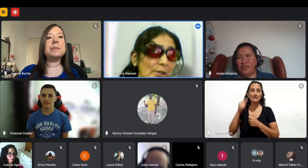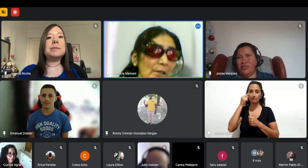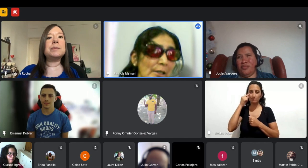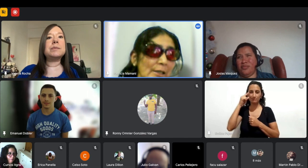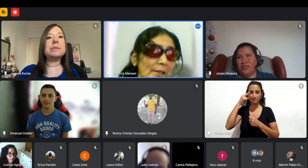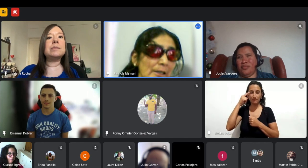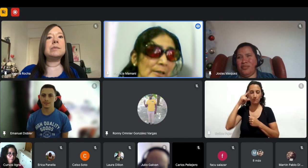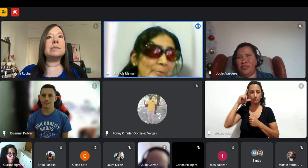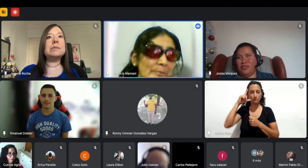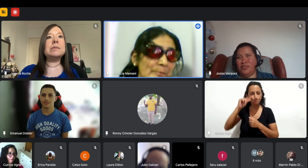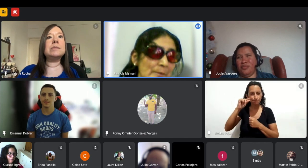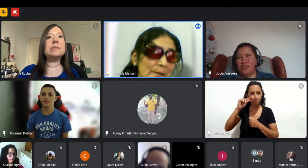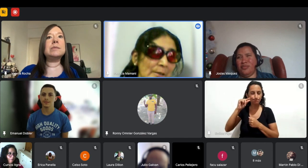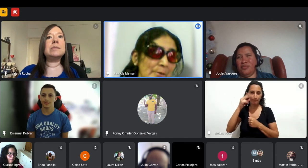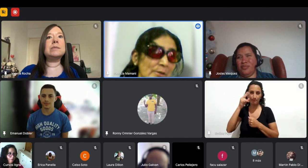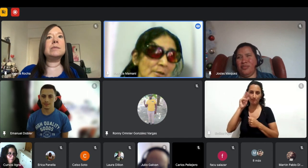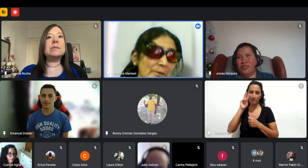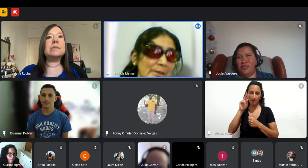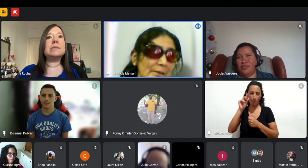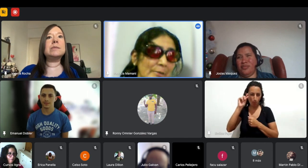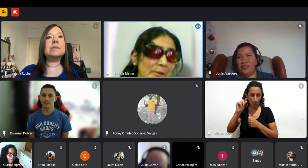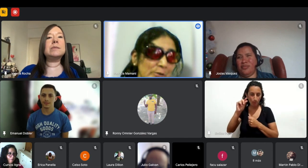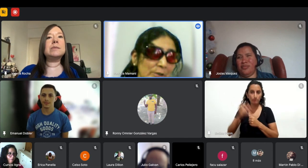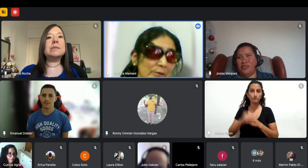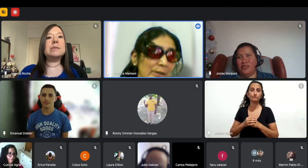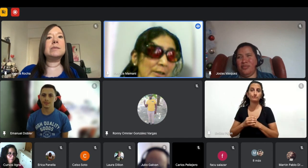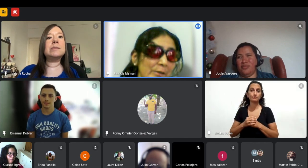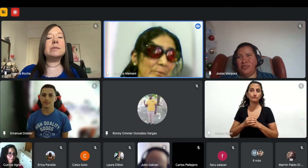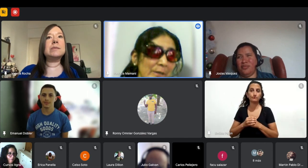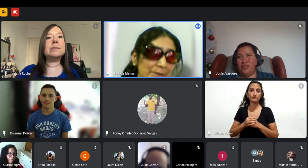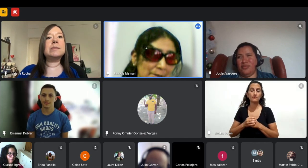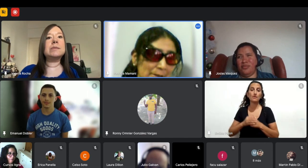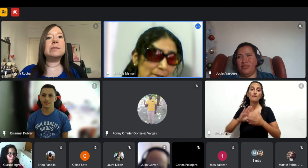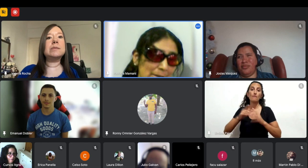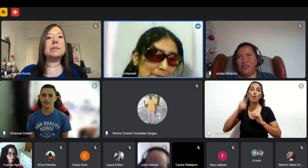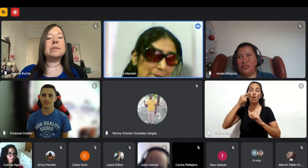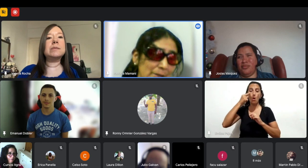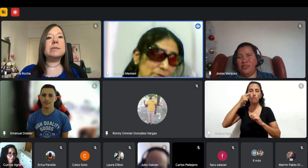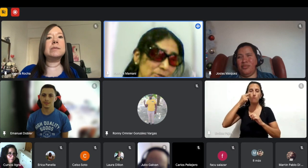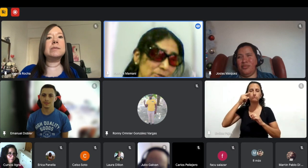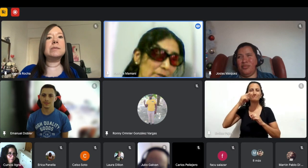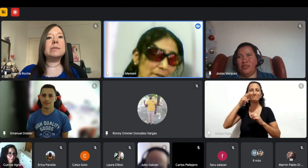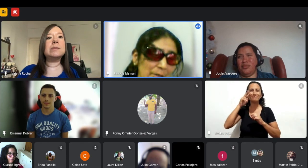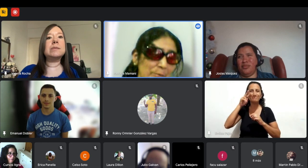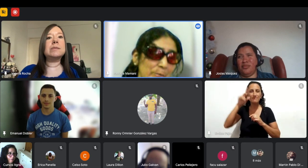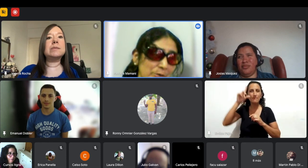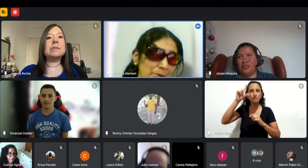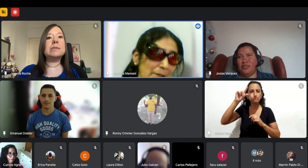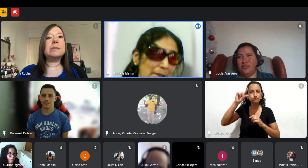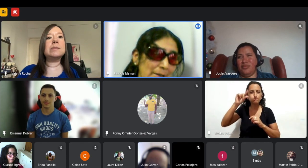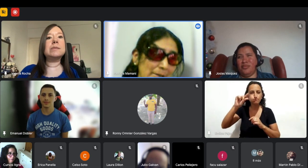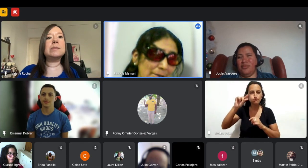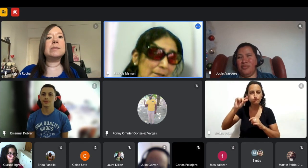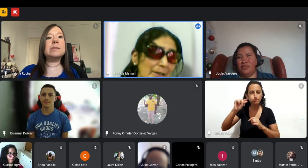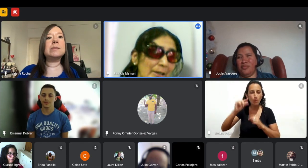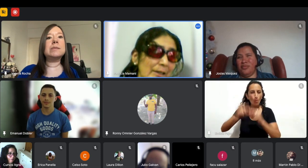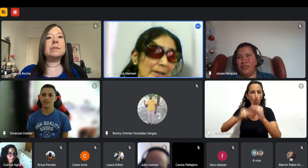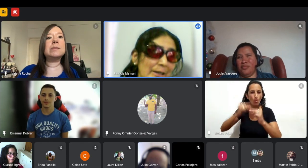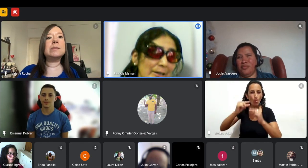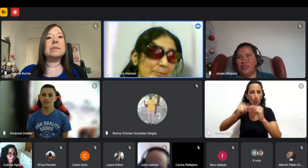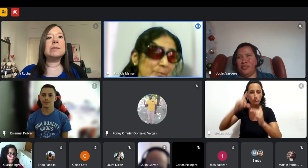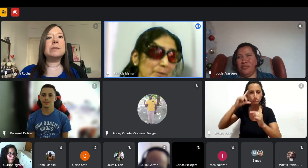momento mi visión iba disminuyendo cada vez más y la verdad que yo sentía que mis posibilidades